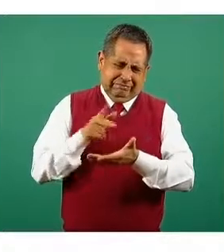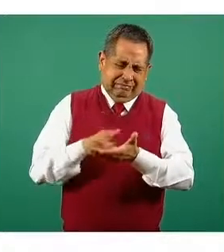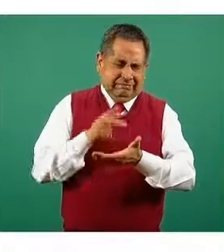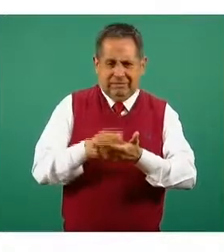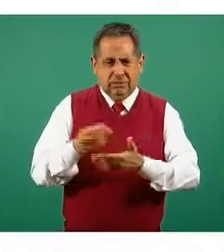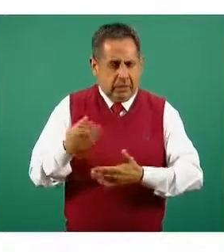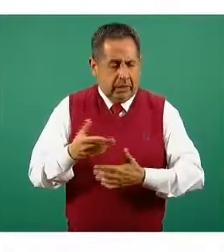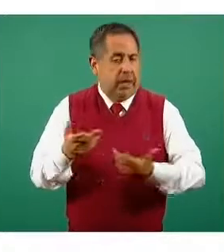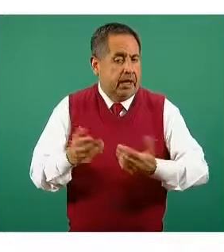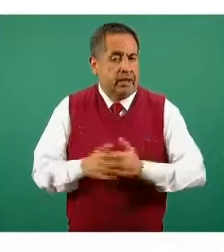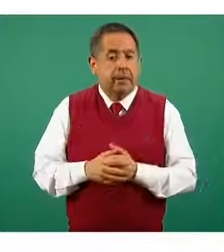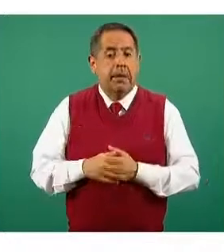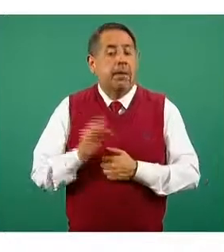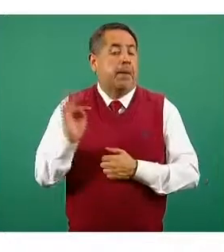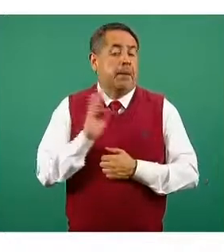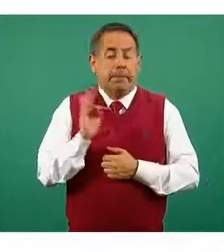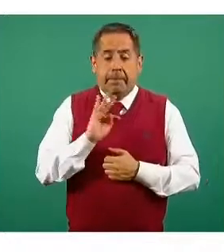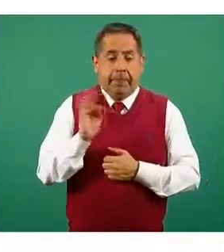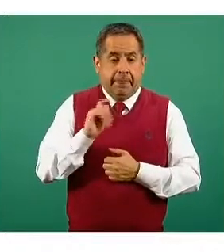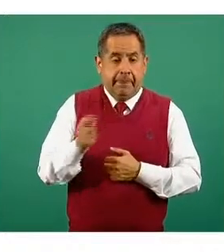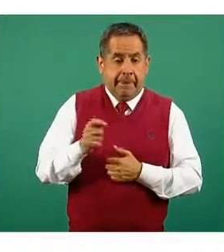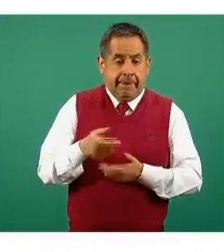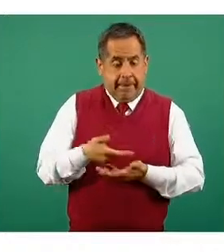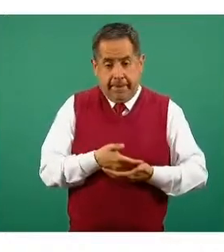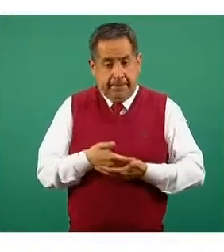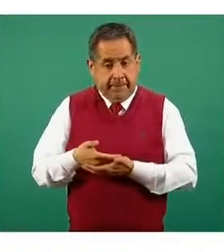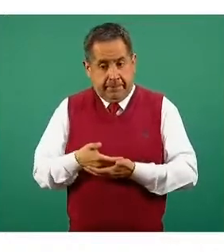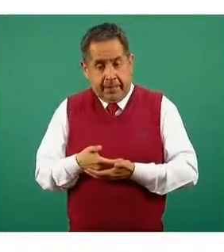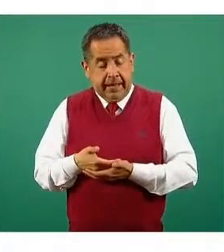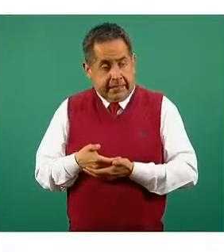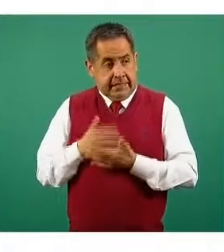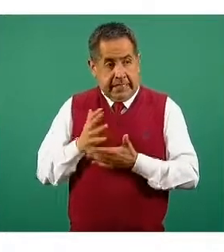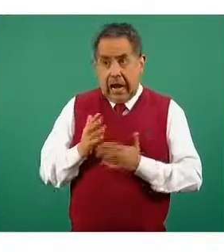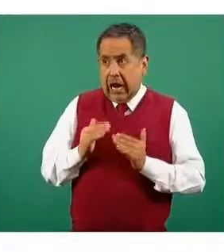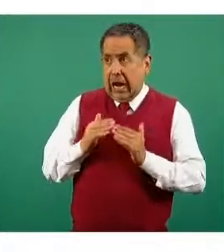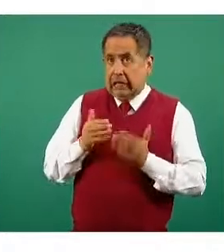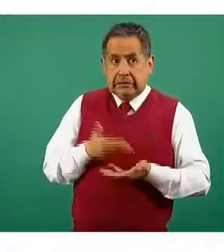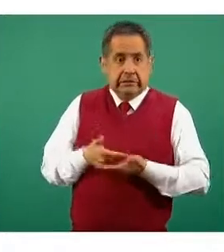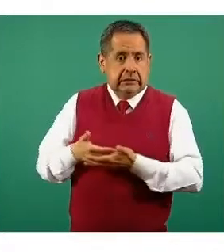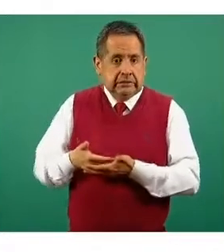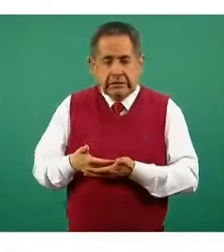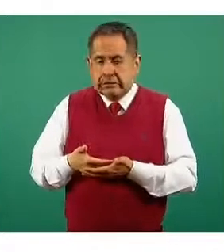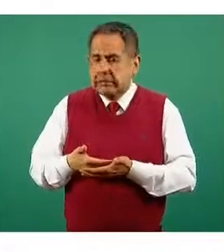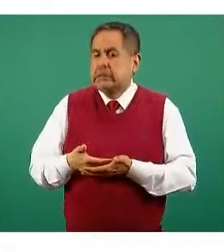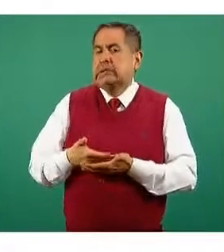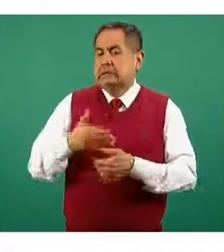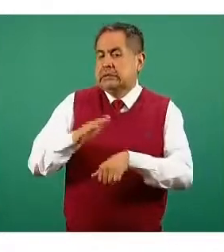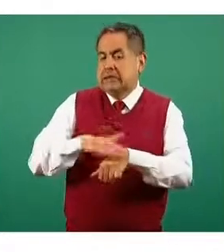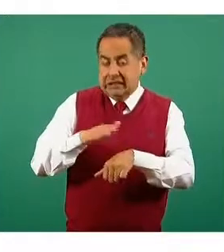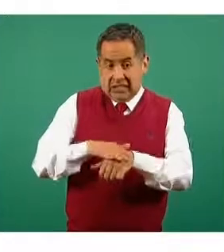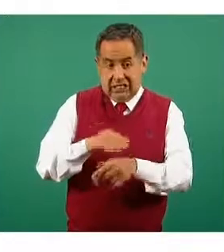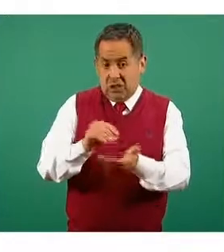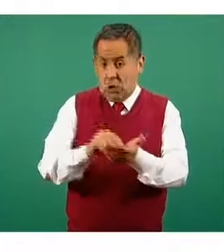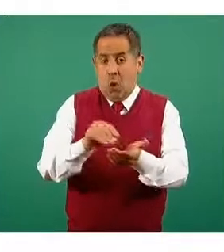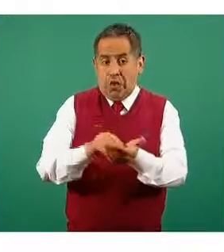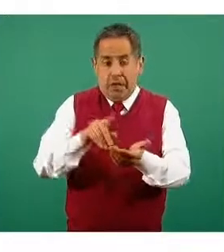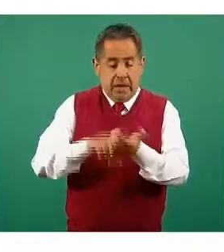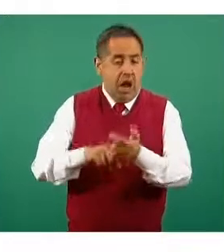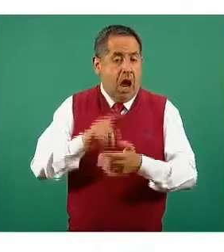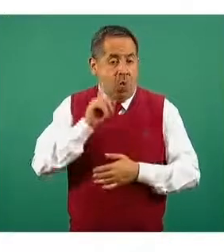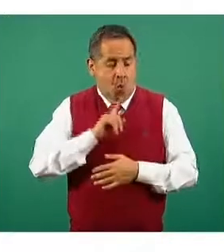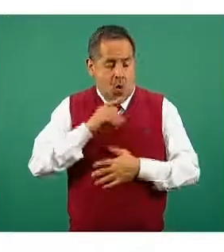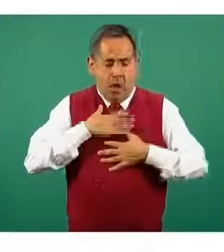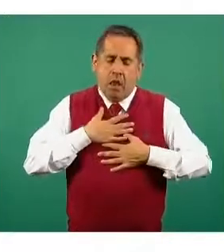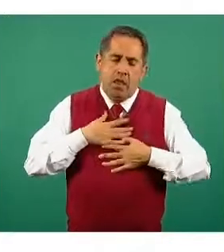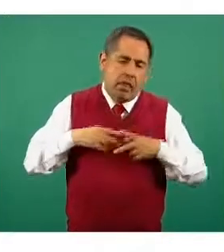vez que el bebé la persona recién nacida ya llegó a la casa recordar que todavía hay un riesgo en la